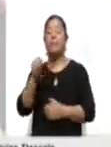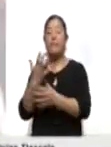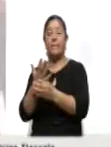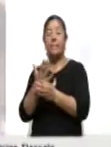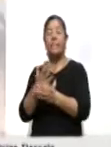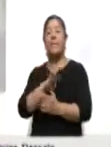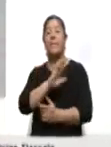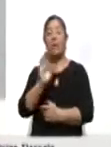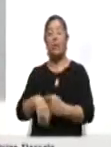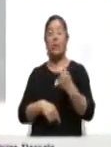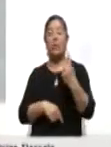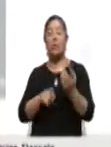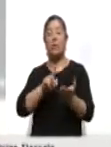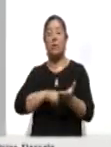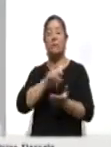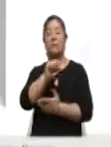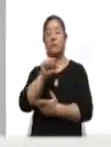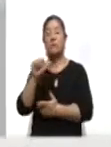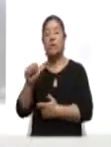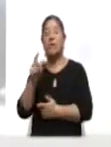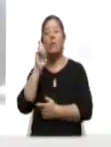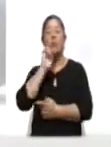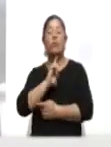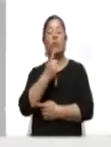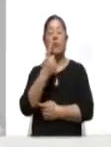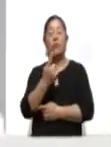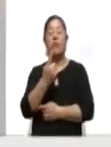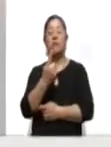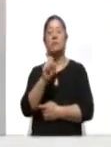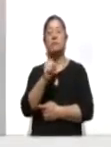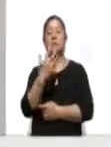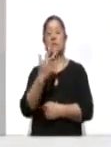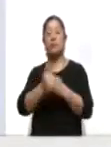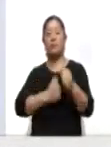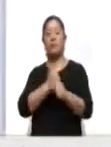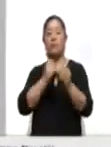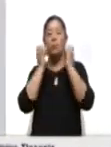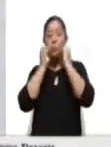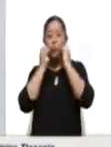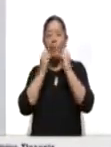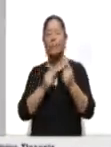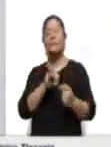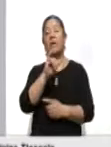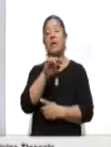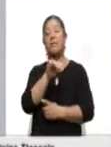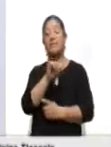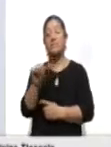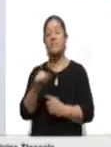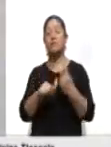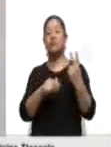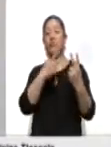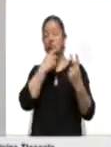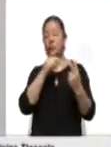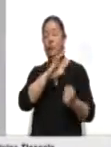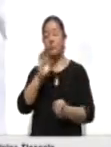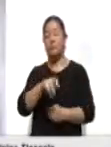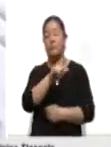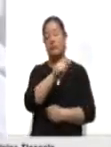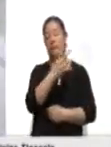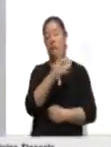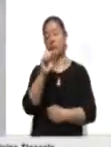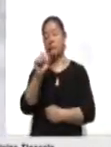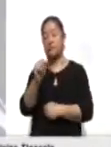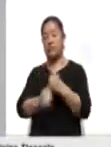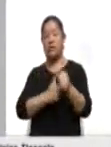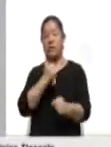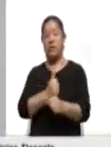registró en la CESA y corresponde a una mujer de 65 años con obesidad. En el IMSS, fallecieron dos masculinos de 74 y 60